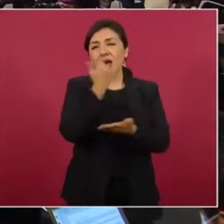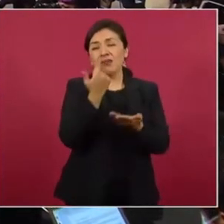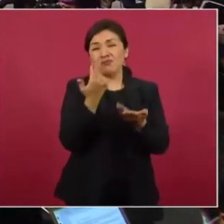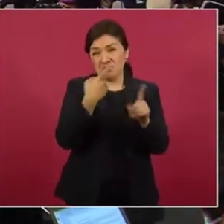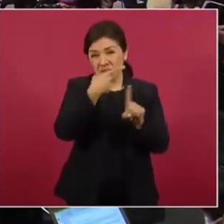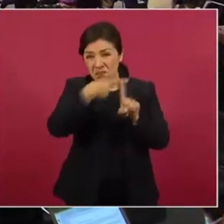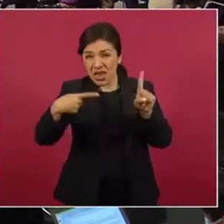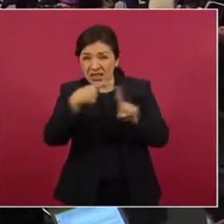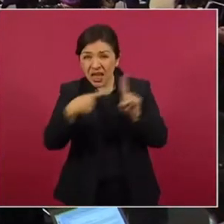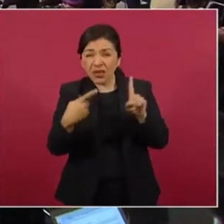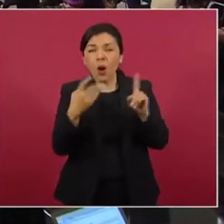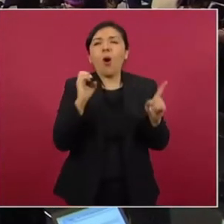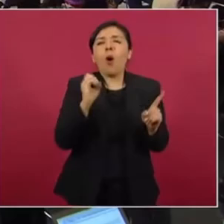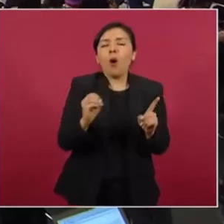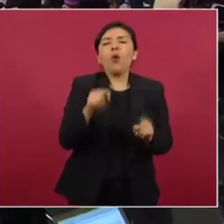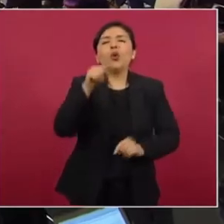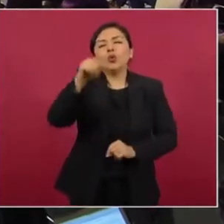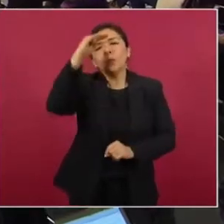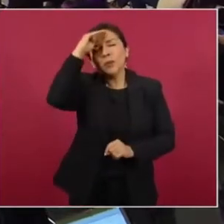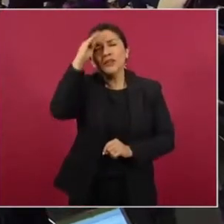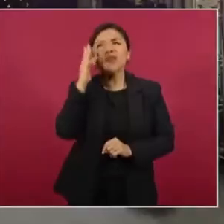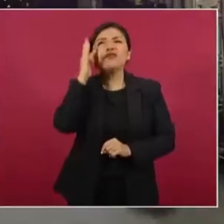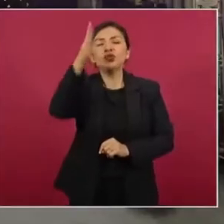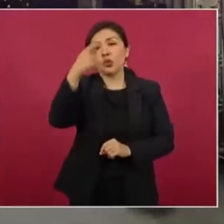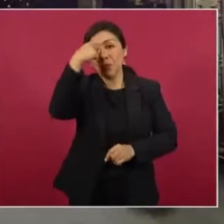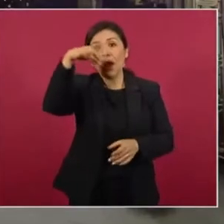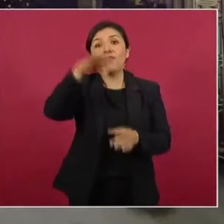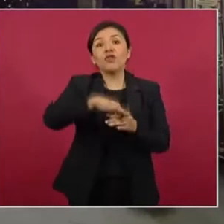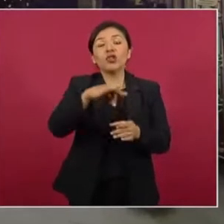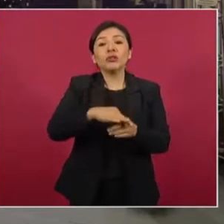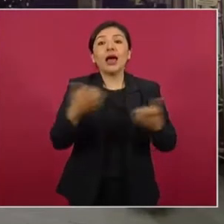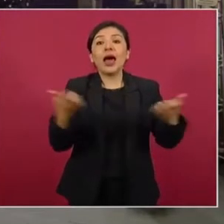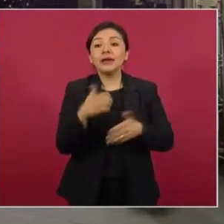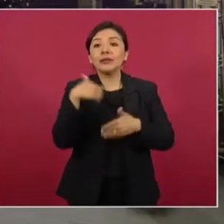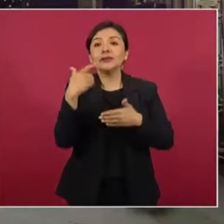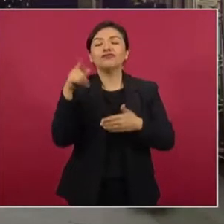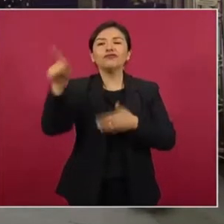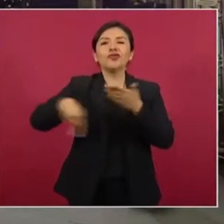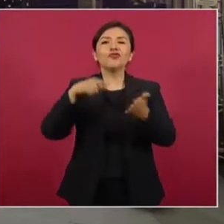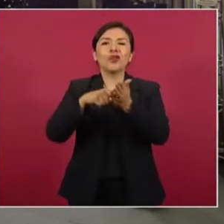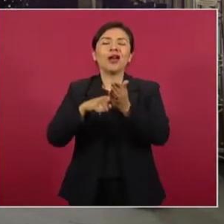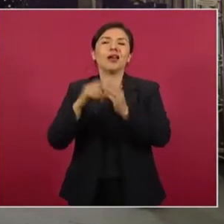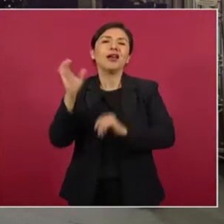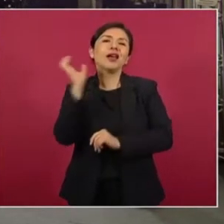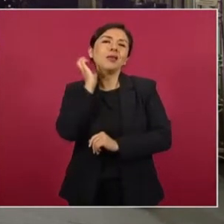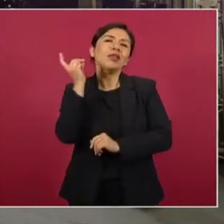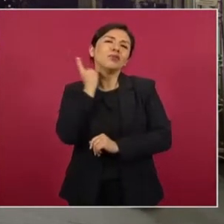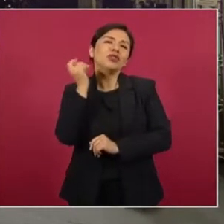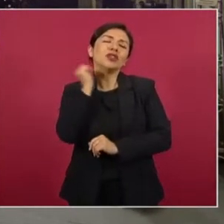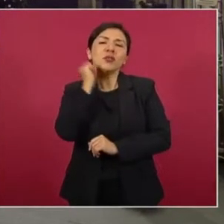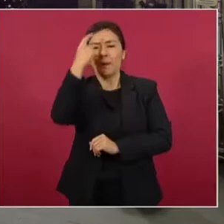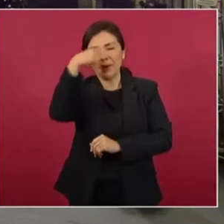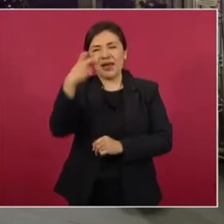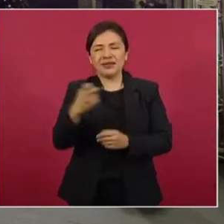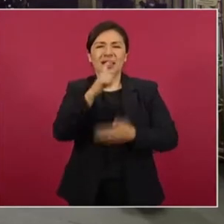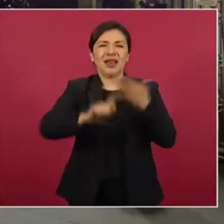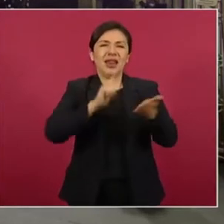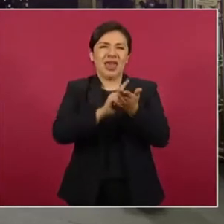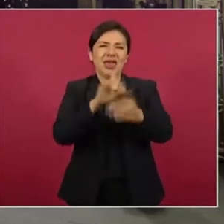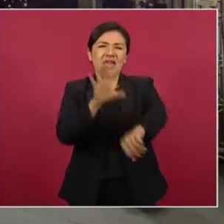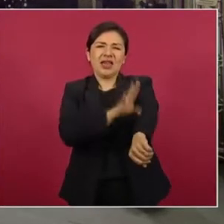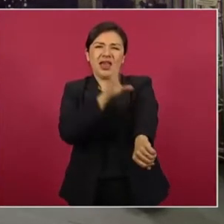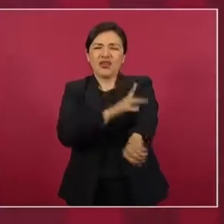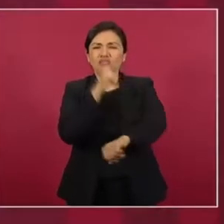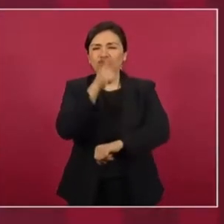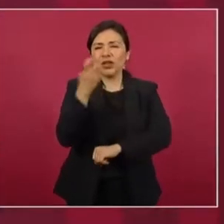y también cuáles serían sus expectativas para la votación que se realizará en el Congreso respecto a la reforma eléctrica. Bueno, yo